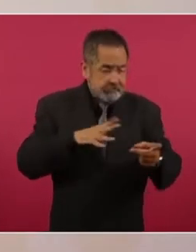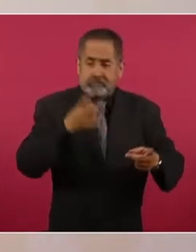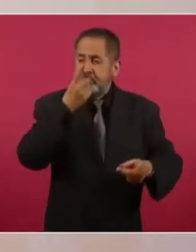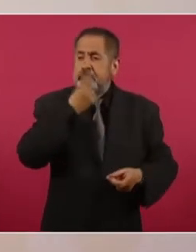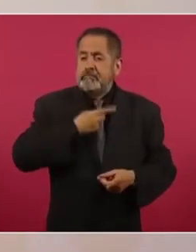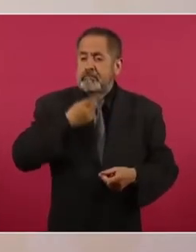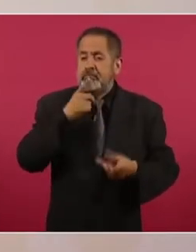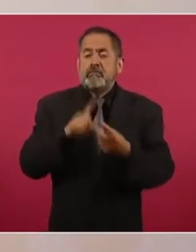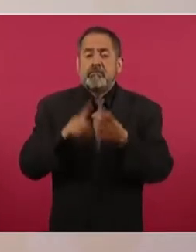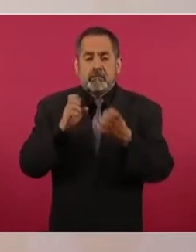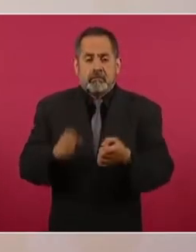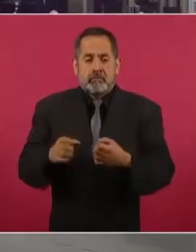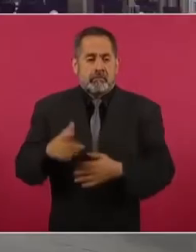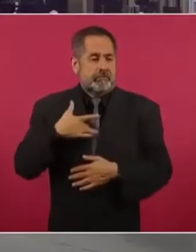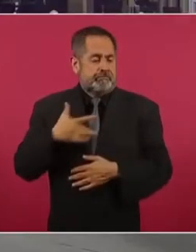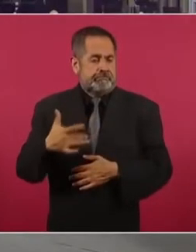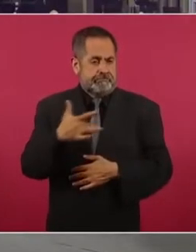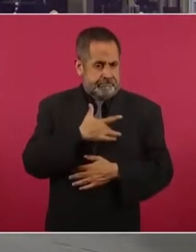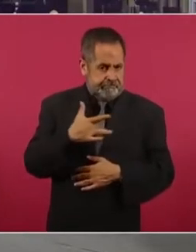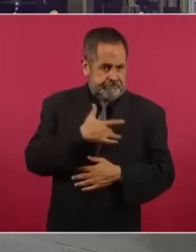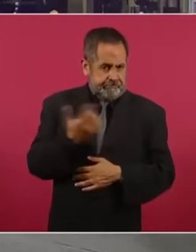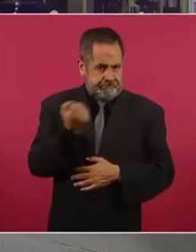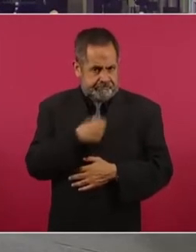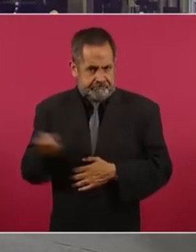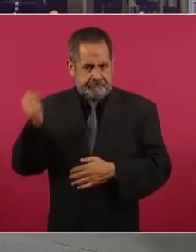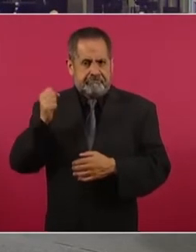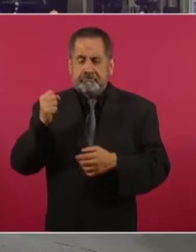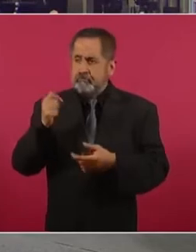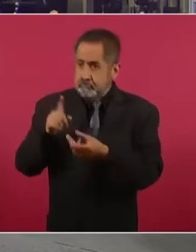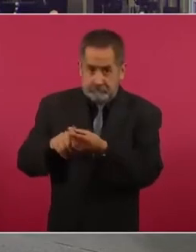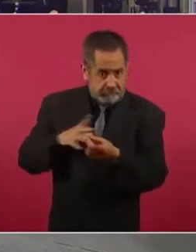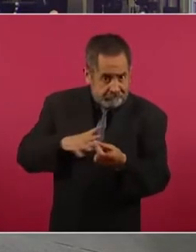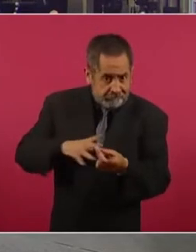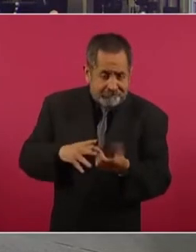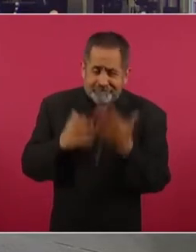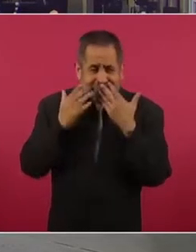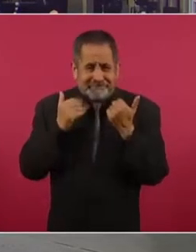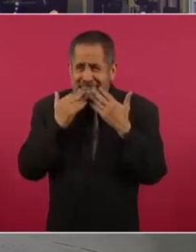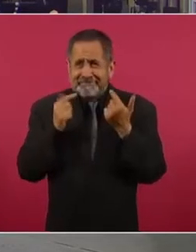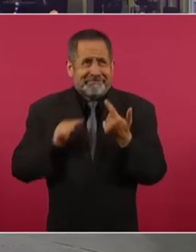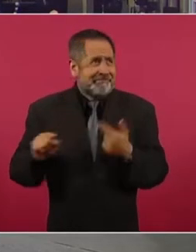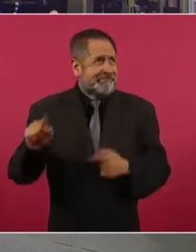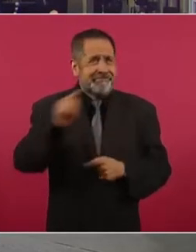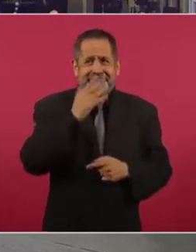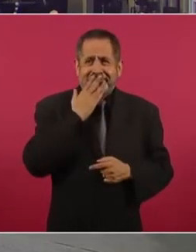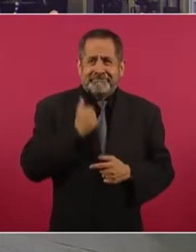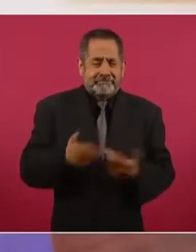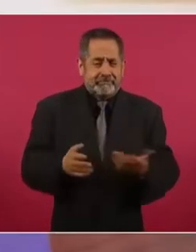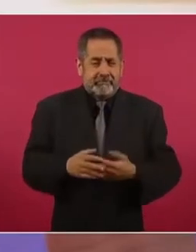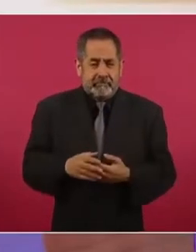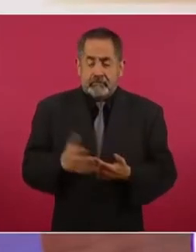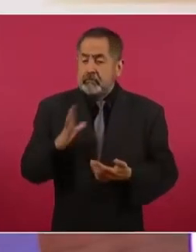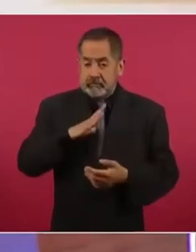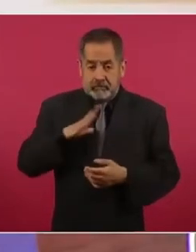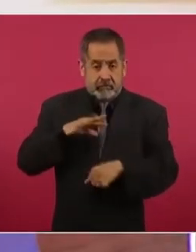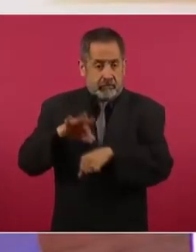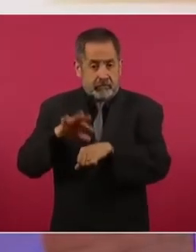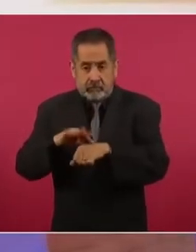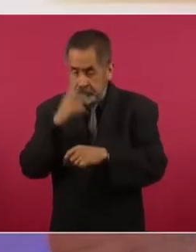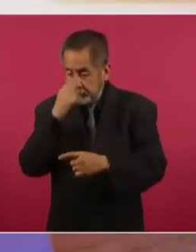si hay cardiólogos, si hay pediatras,